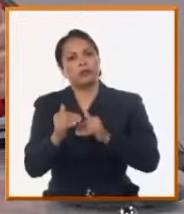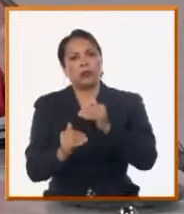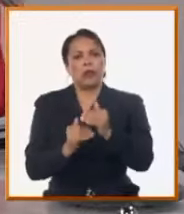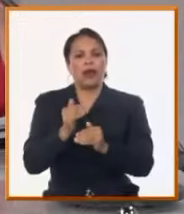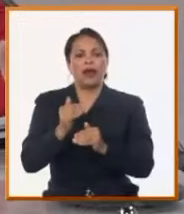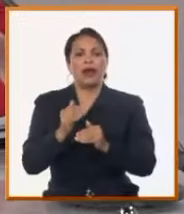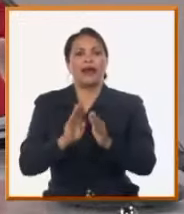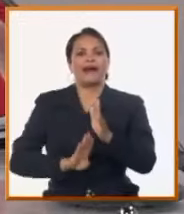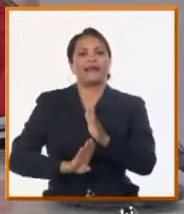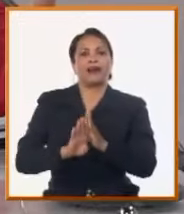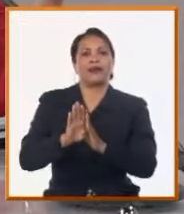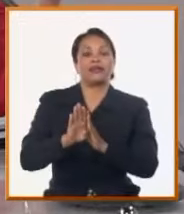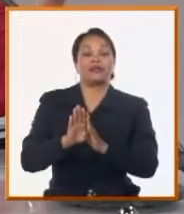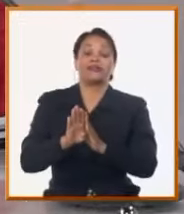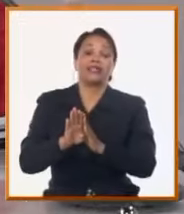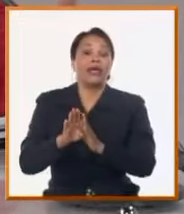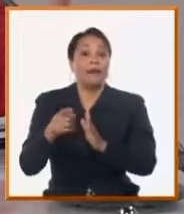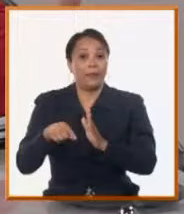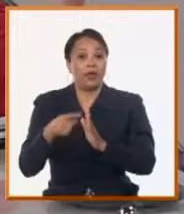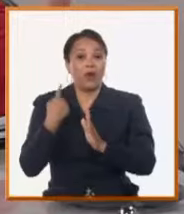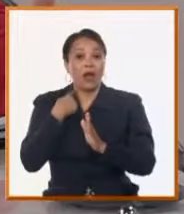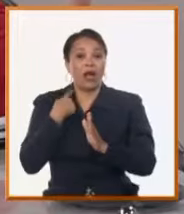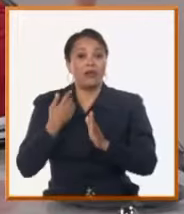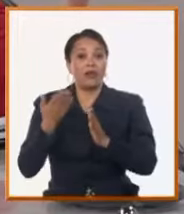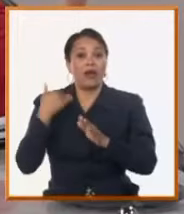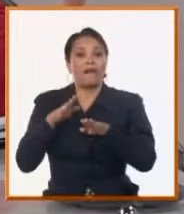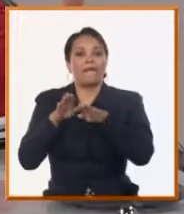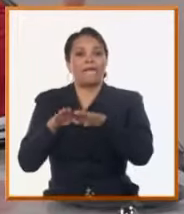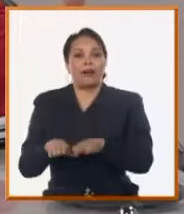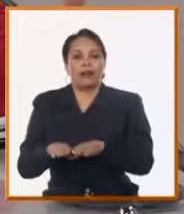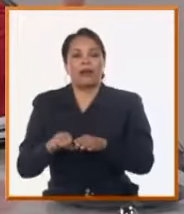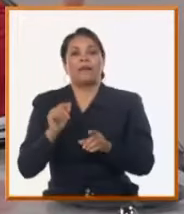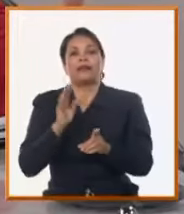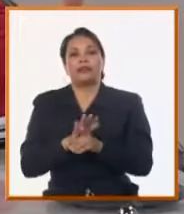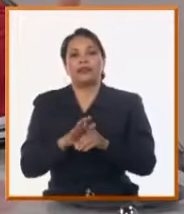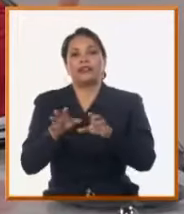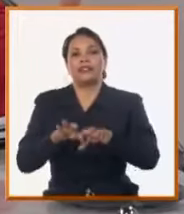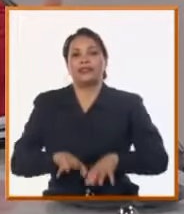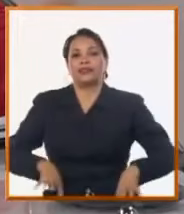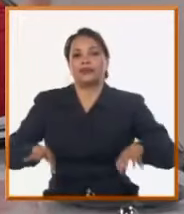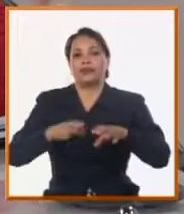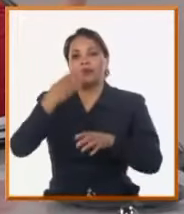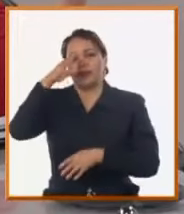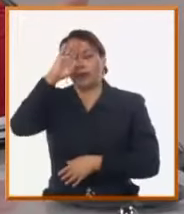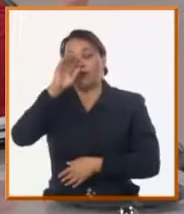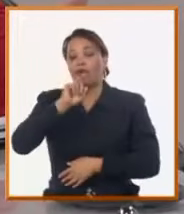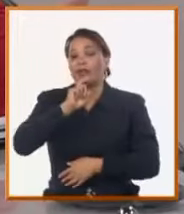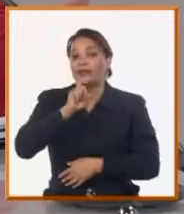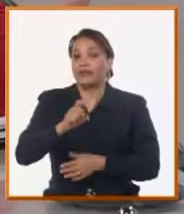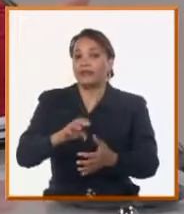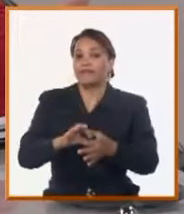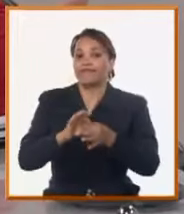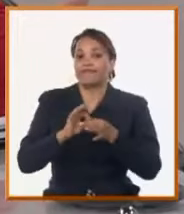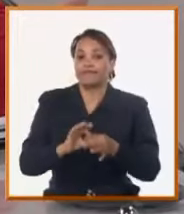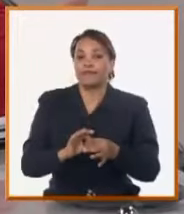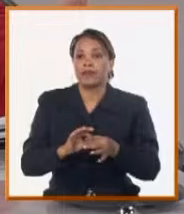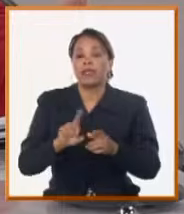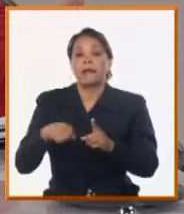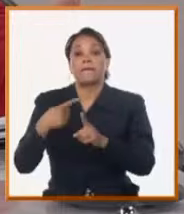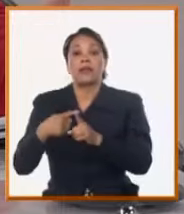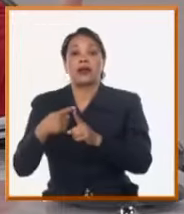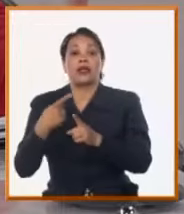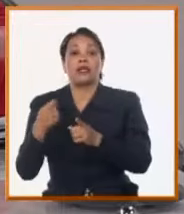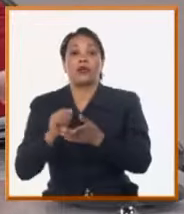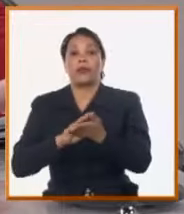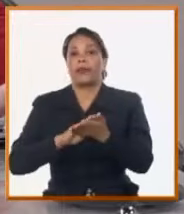paro, a partir de las situaciones que ha ido presentando el país, y de la gestión propia de los créditos que se han venido haciendo